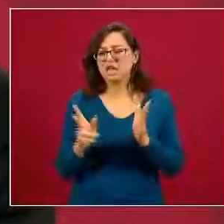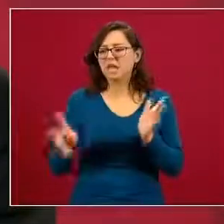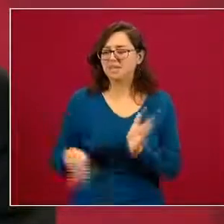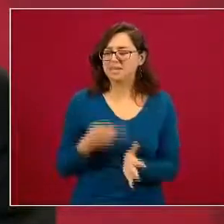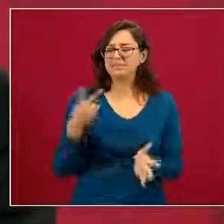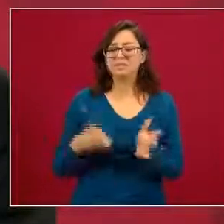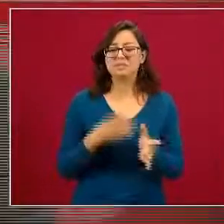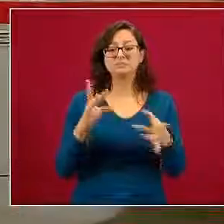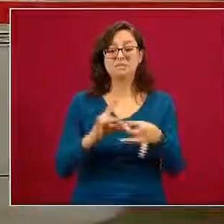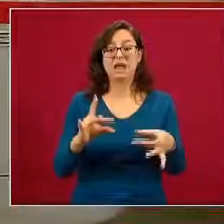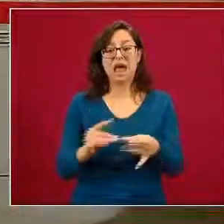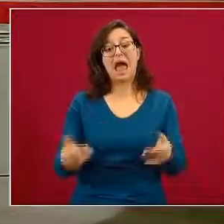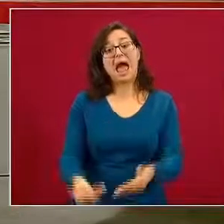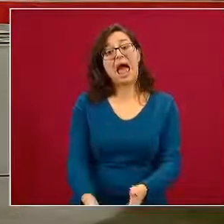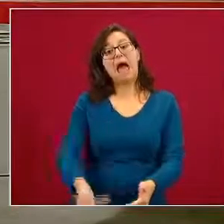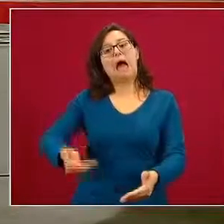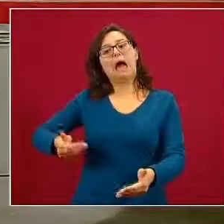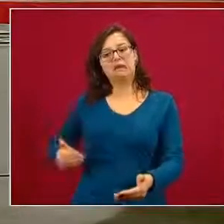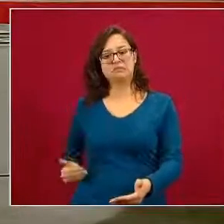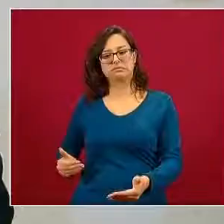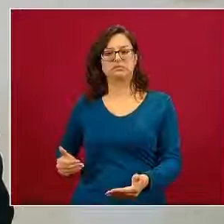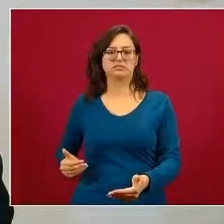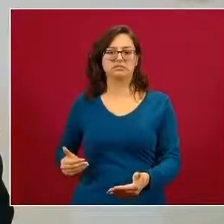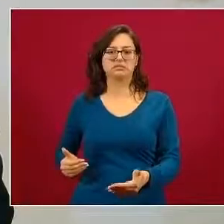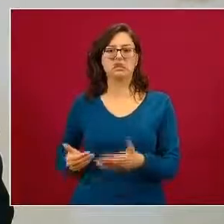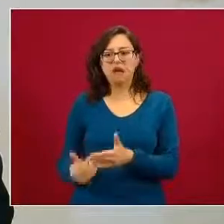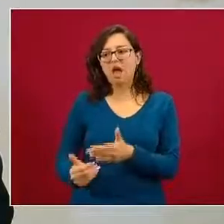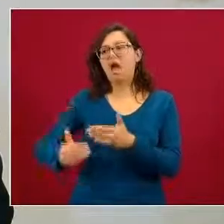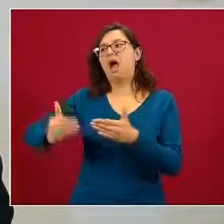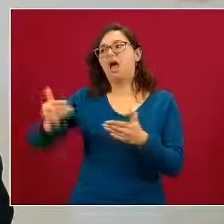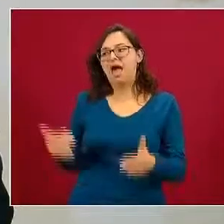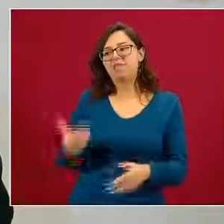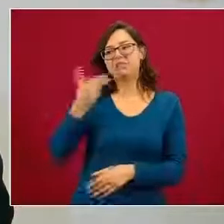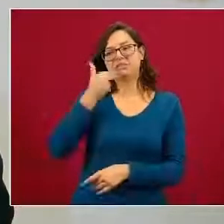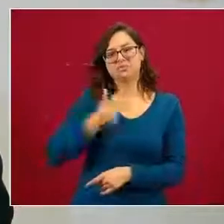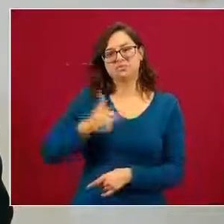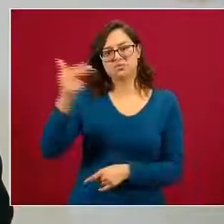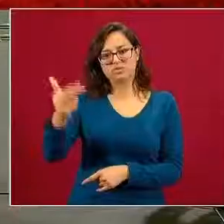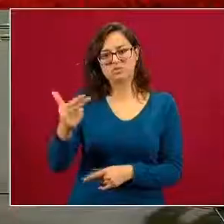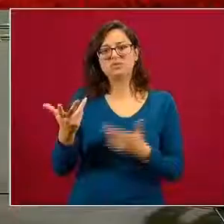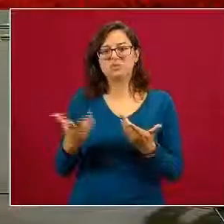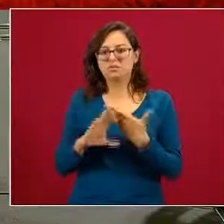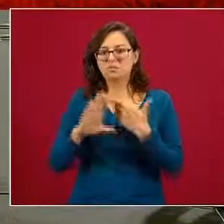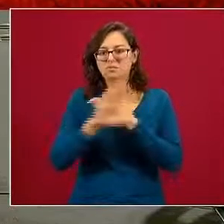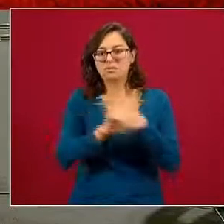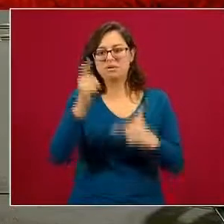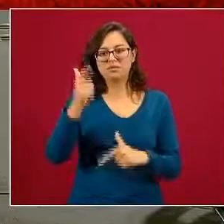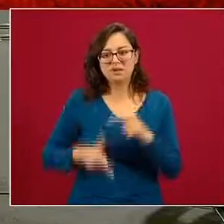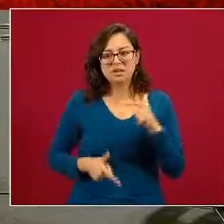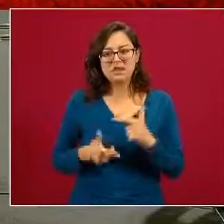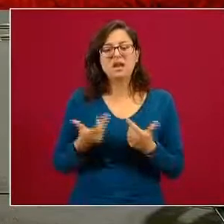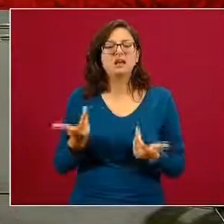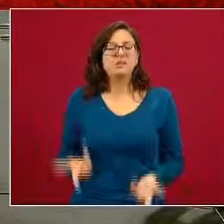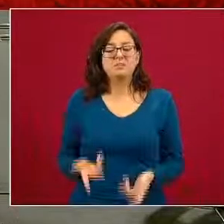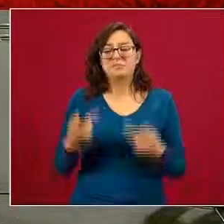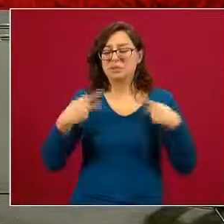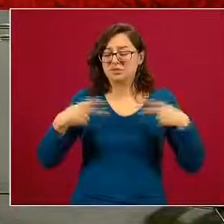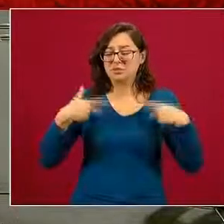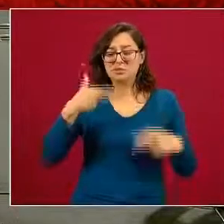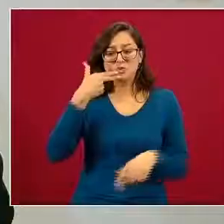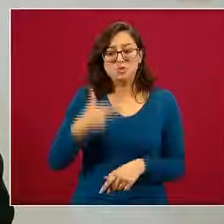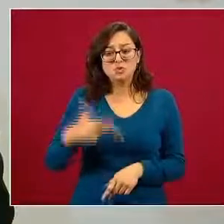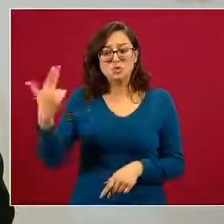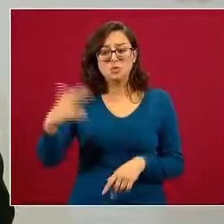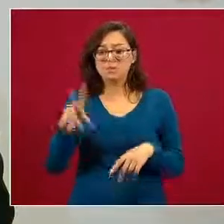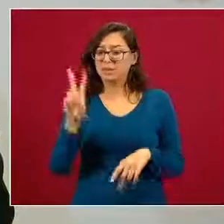en la prevención lo que buscamos es prevenir la conducta suicida prevenir los suicidios cada vez que alguien se suicida es una